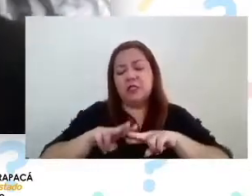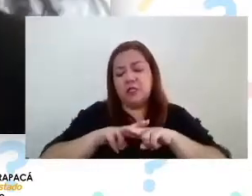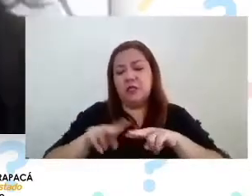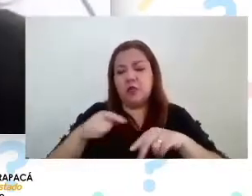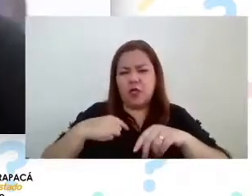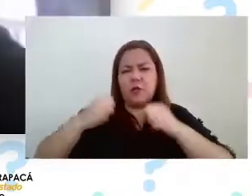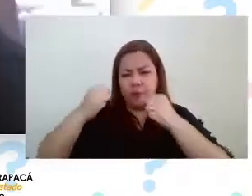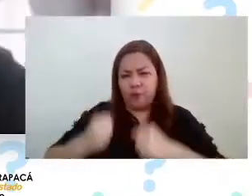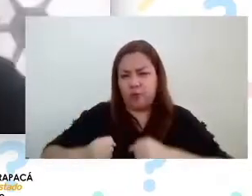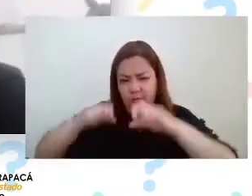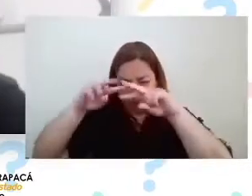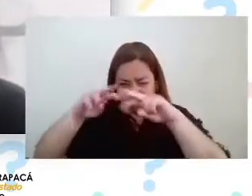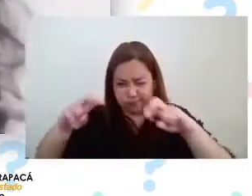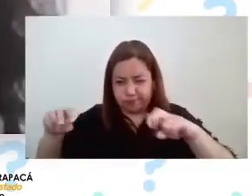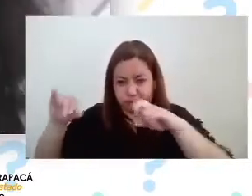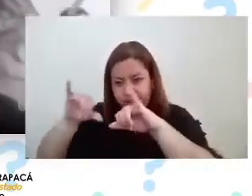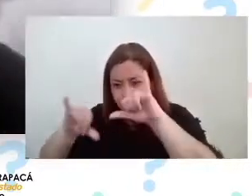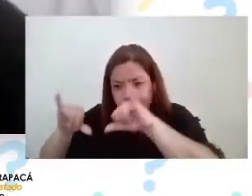investigaciones.